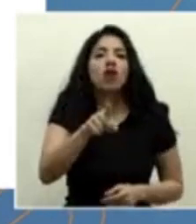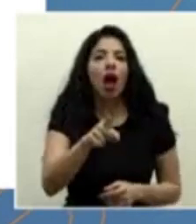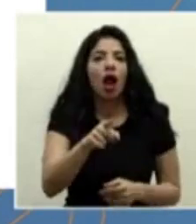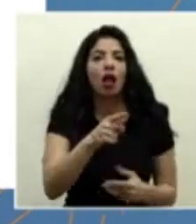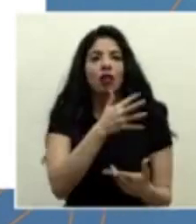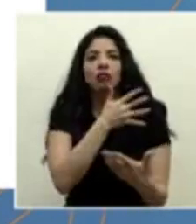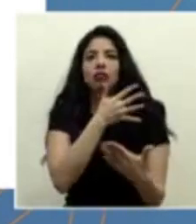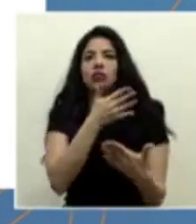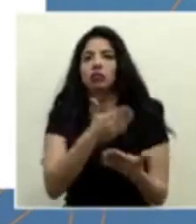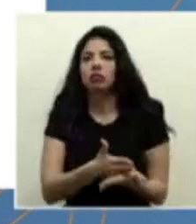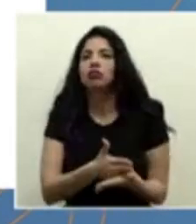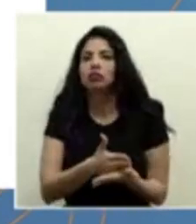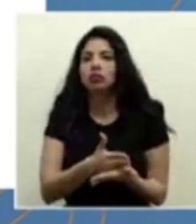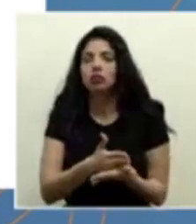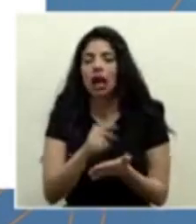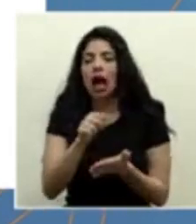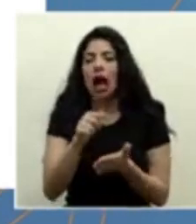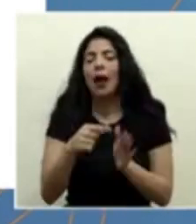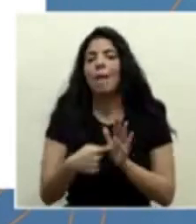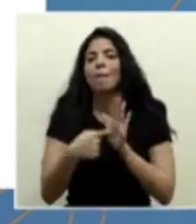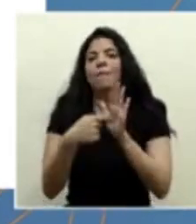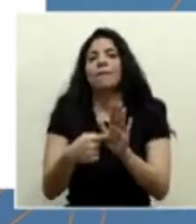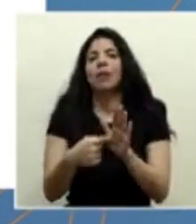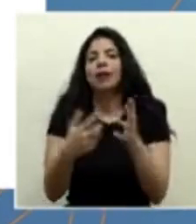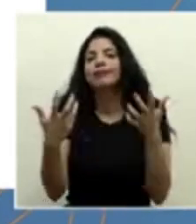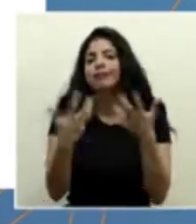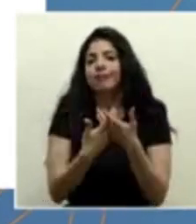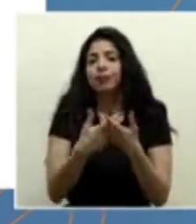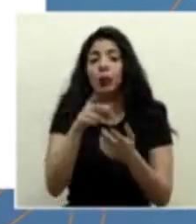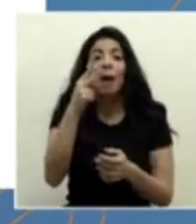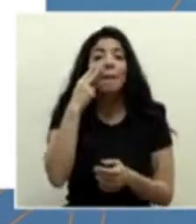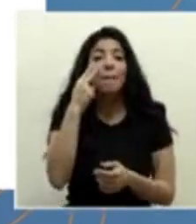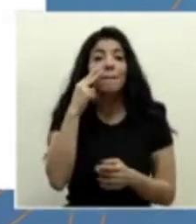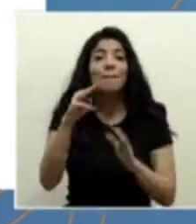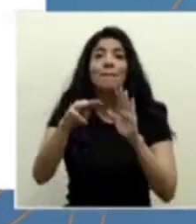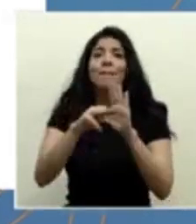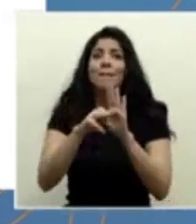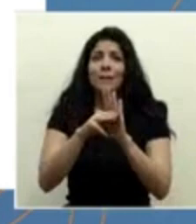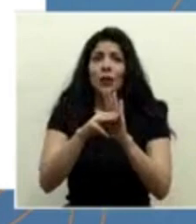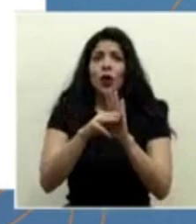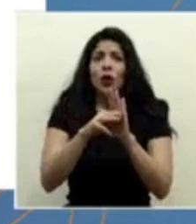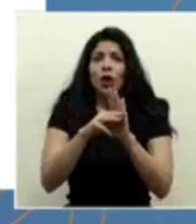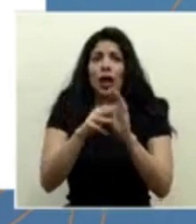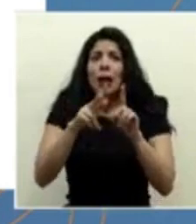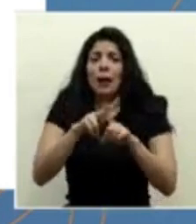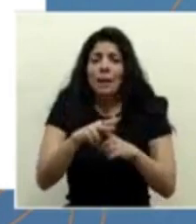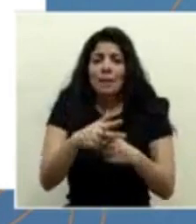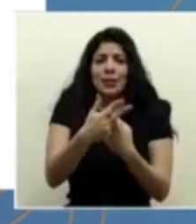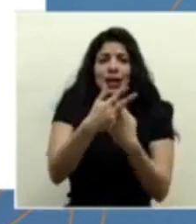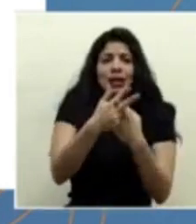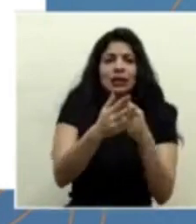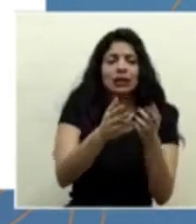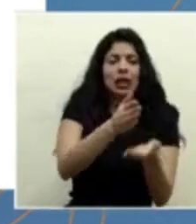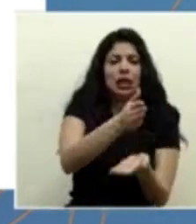tenido. El modelo pues proyecta ahí justamente y se ajusta. Ustedes ven el modelo incluso se corre desde que empiezan